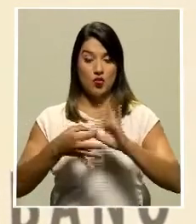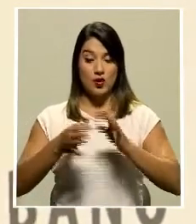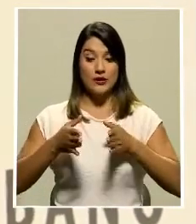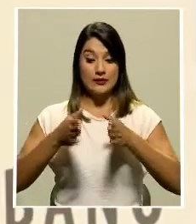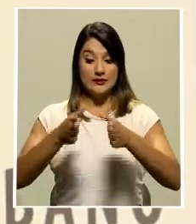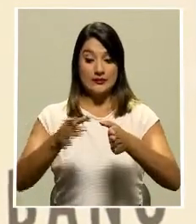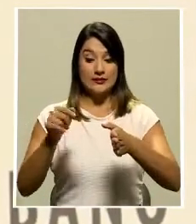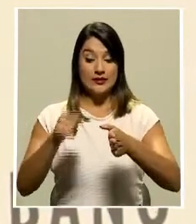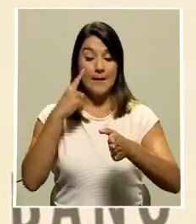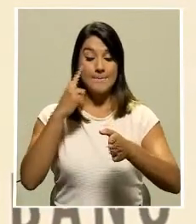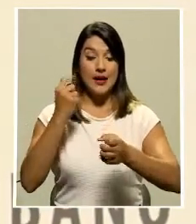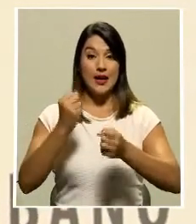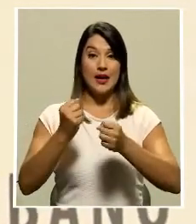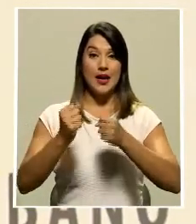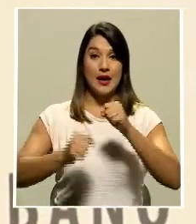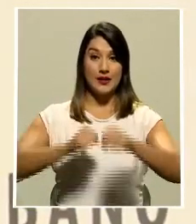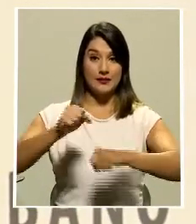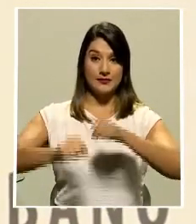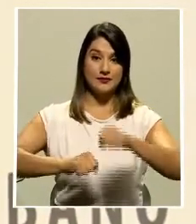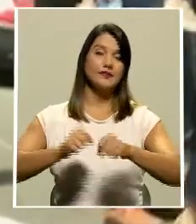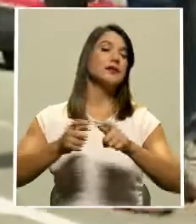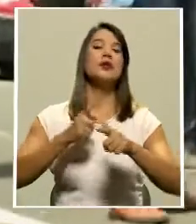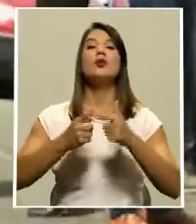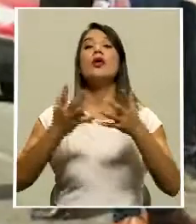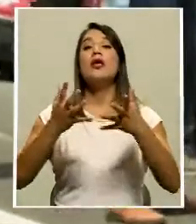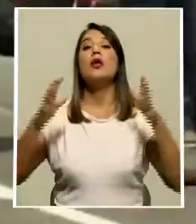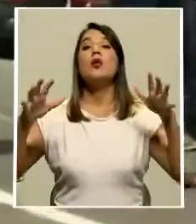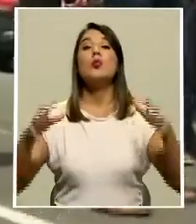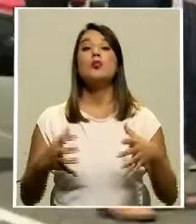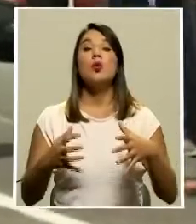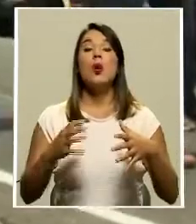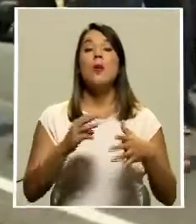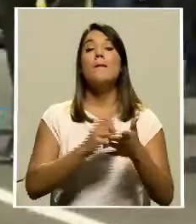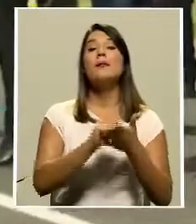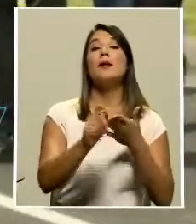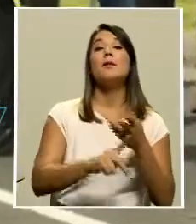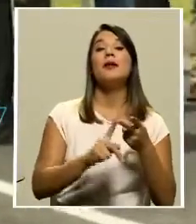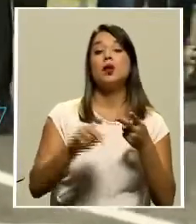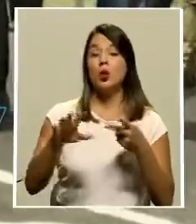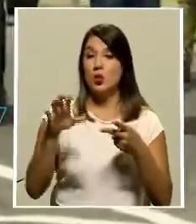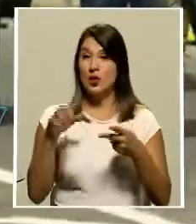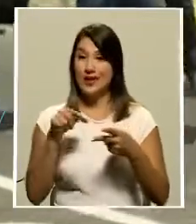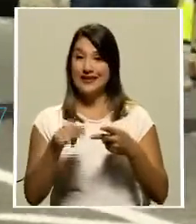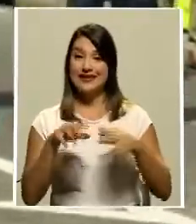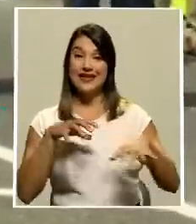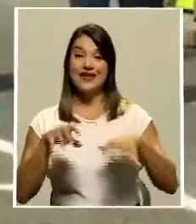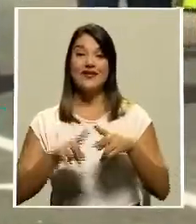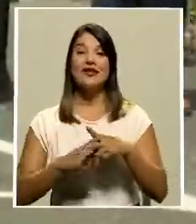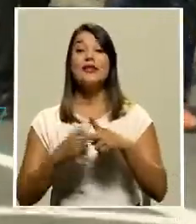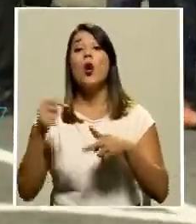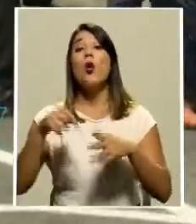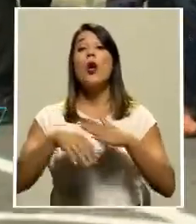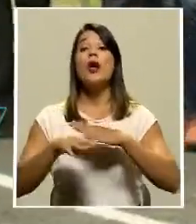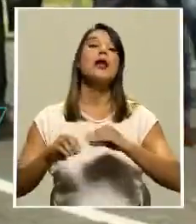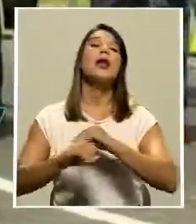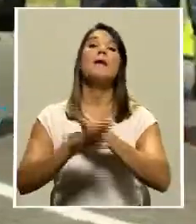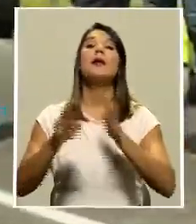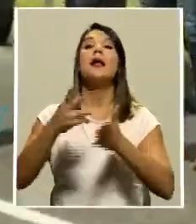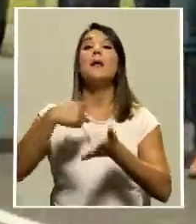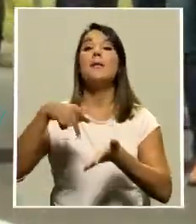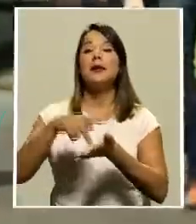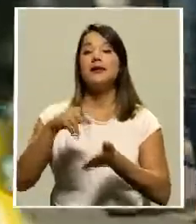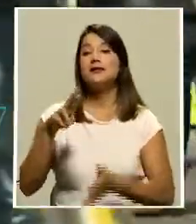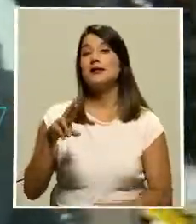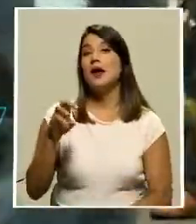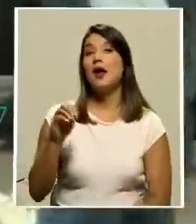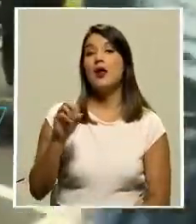que permite unir los cantones de montes de oca y currida bat el acto de inauguración se realizó esta mañana en la plaza Roosevelt